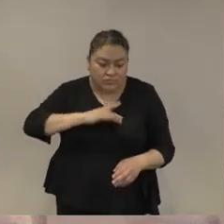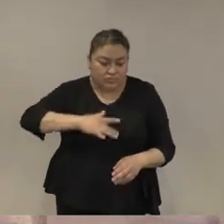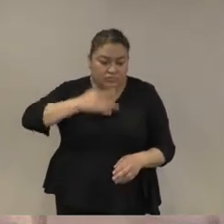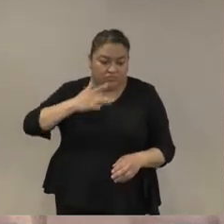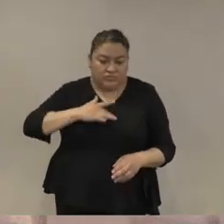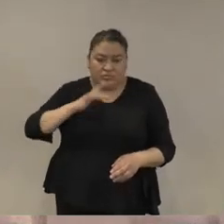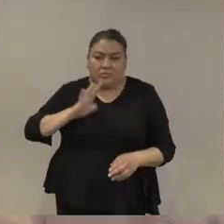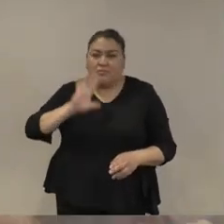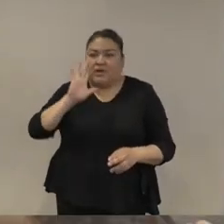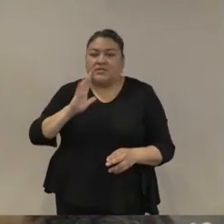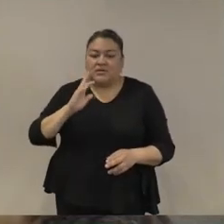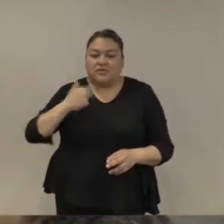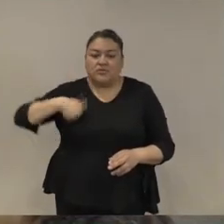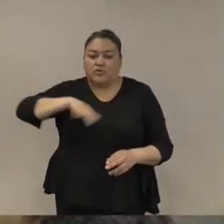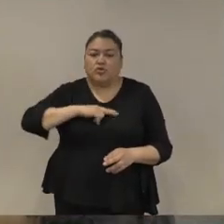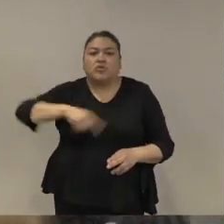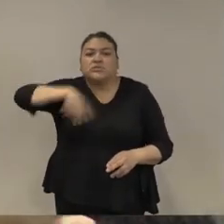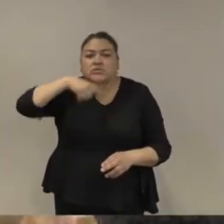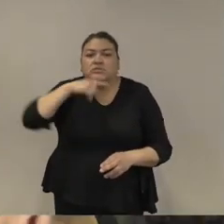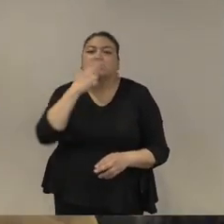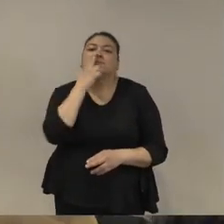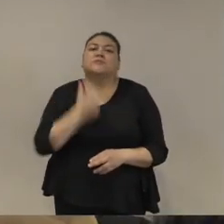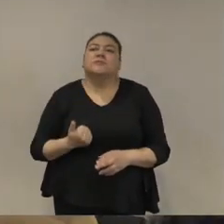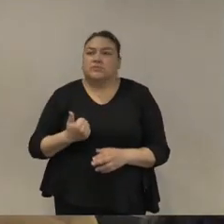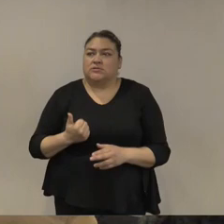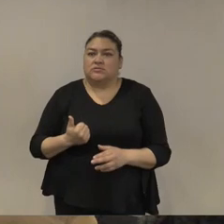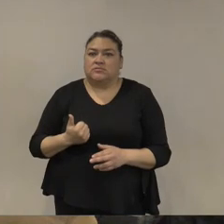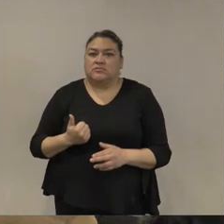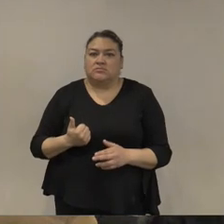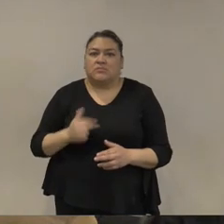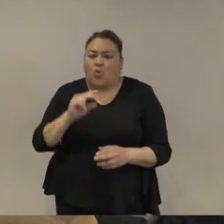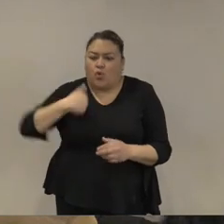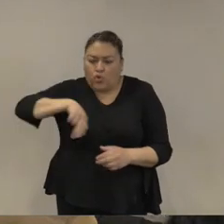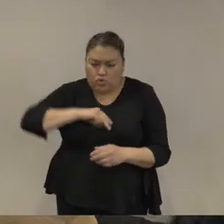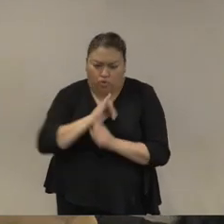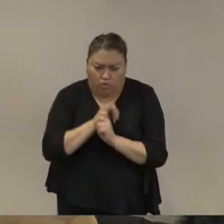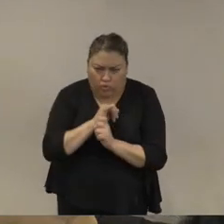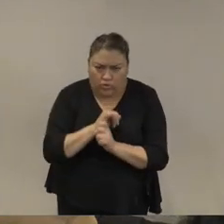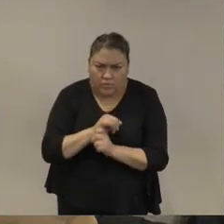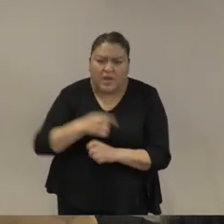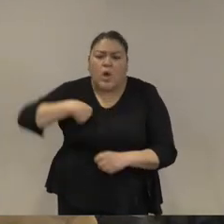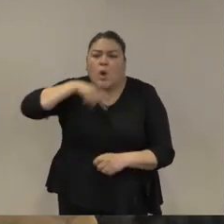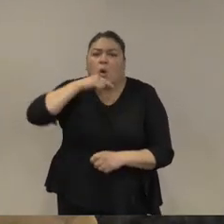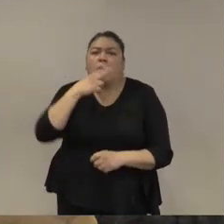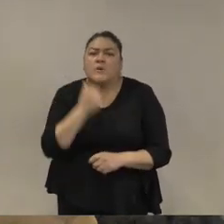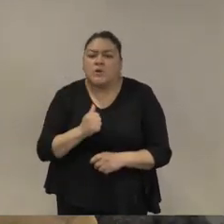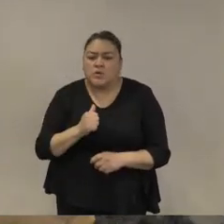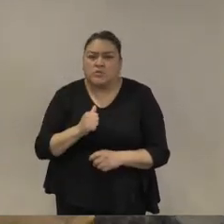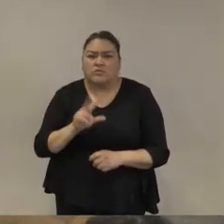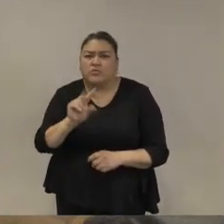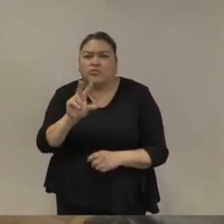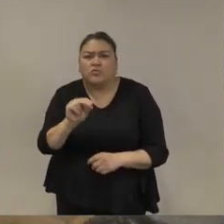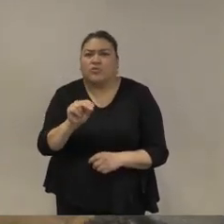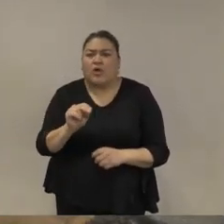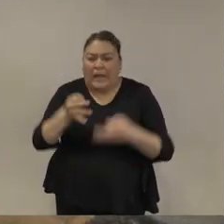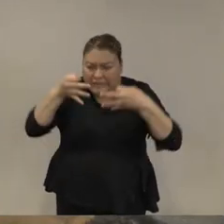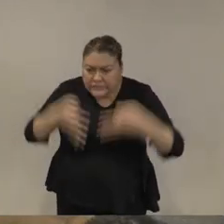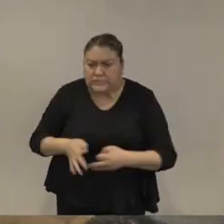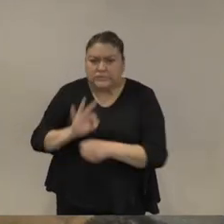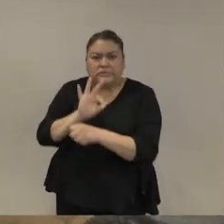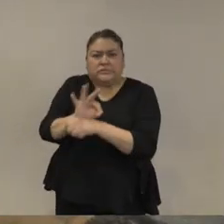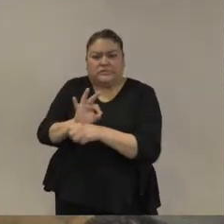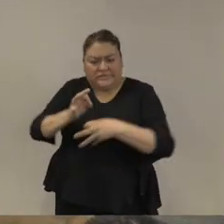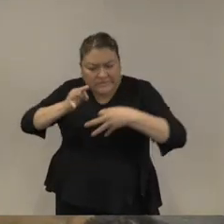una burbuja inútil y cómo hacemos para que esto que ustedes han presentado tenga un impacto